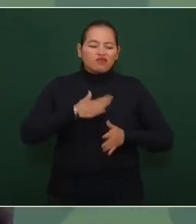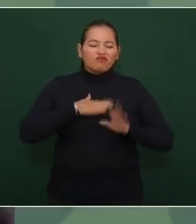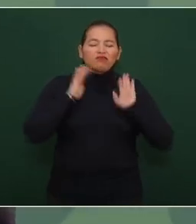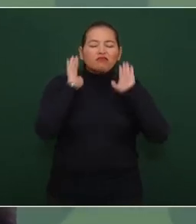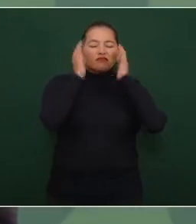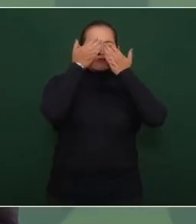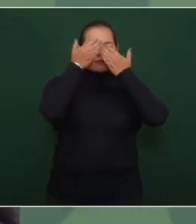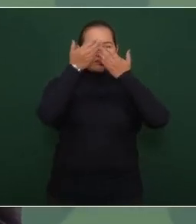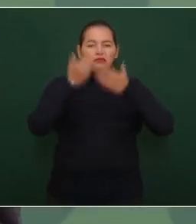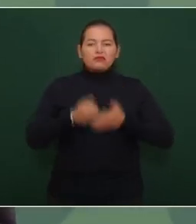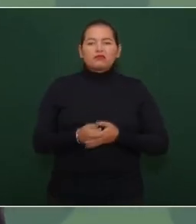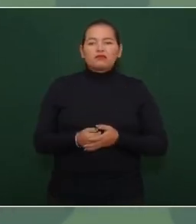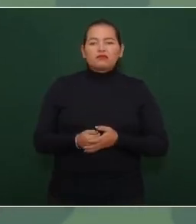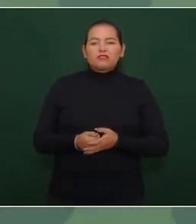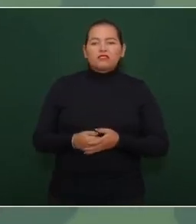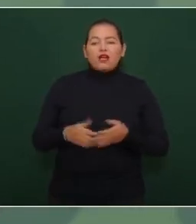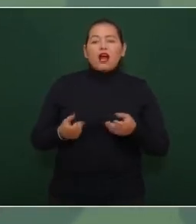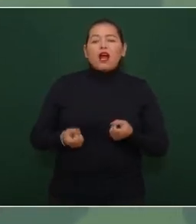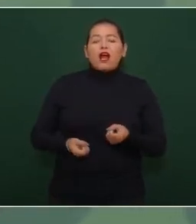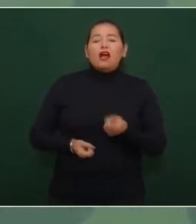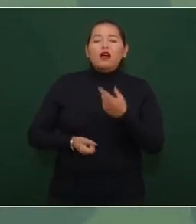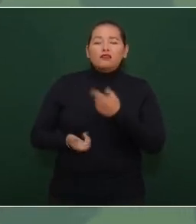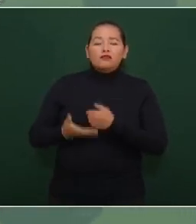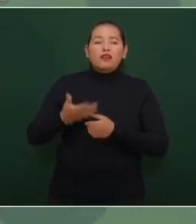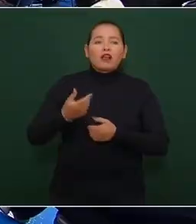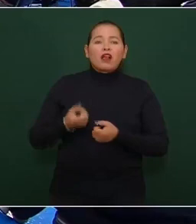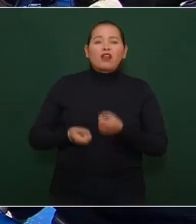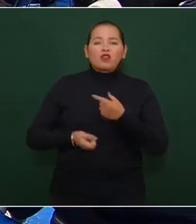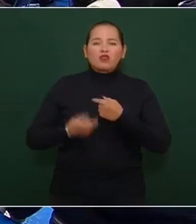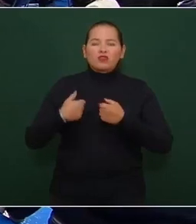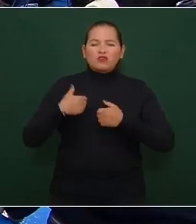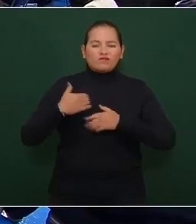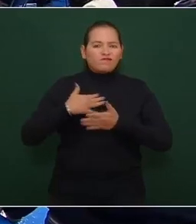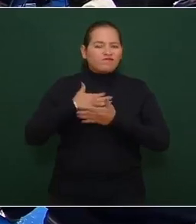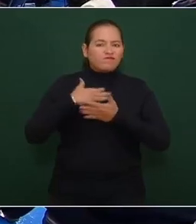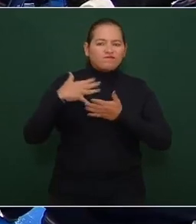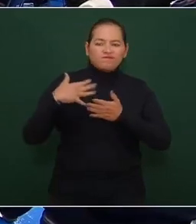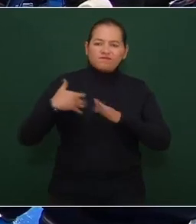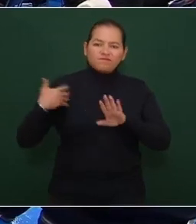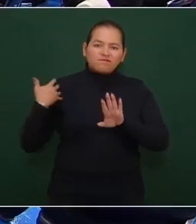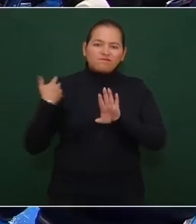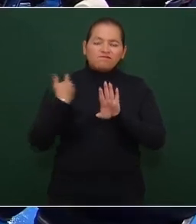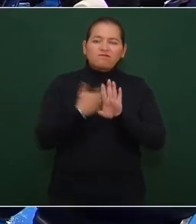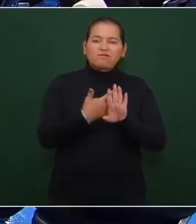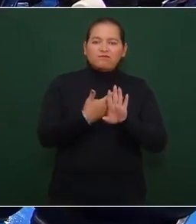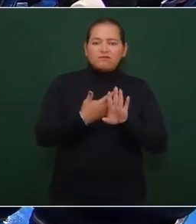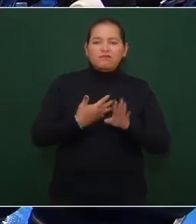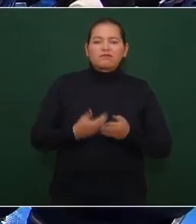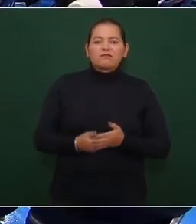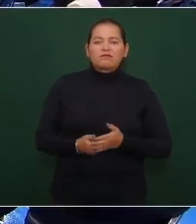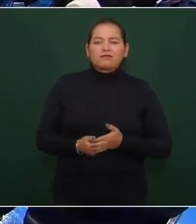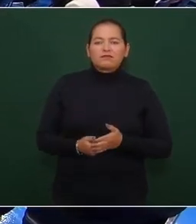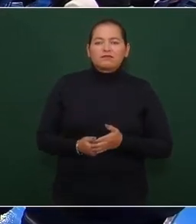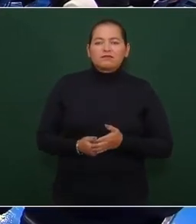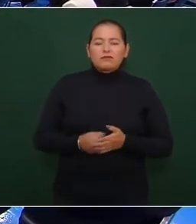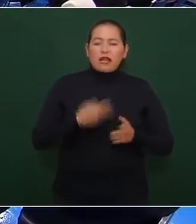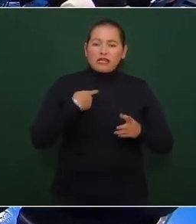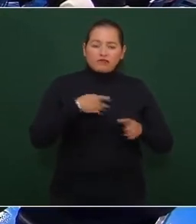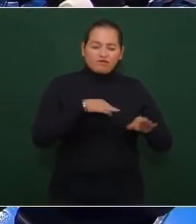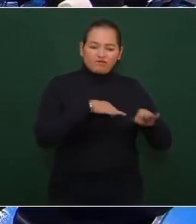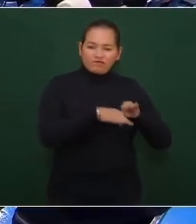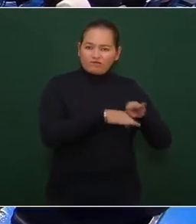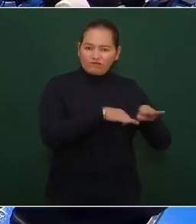hay quienes son muy contrarios a los trabajadores